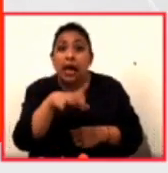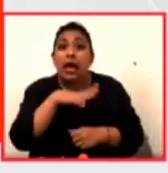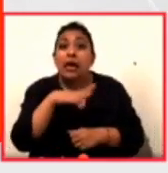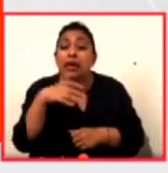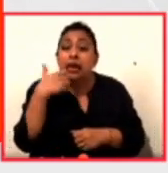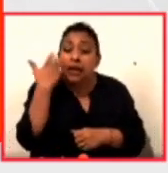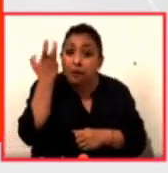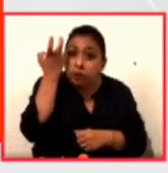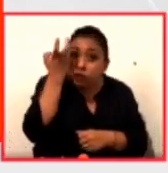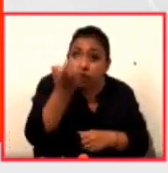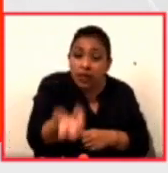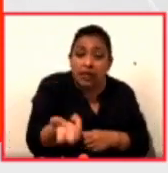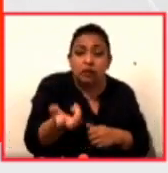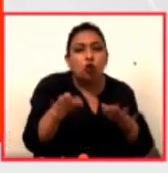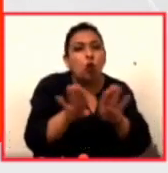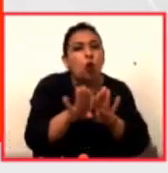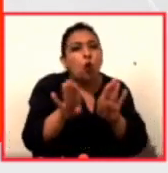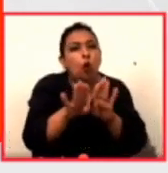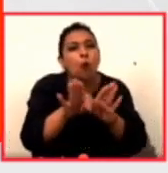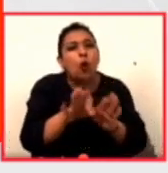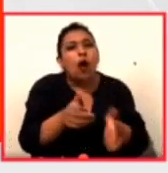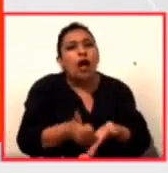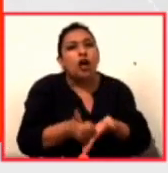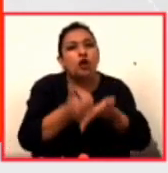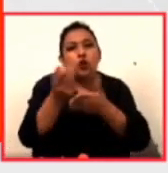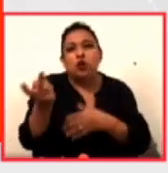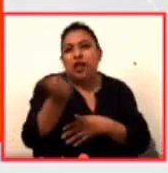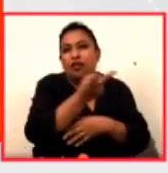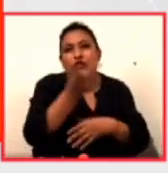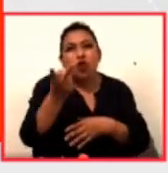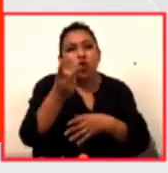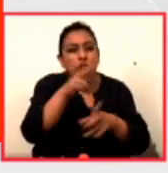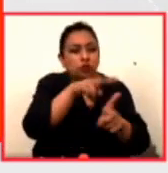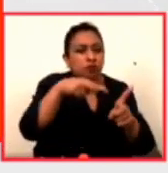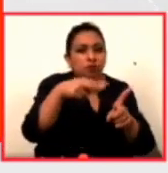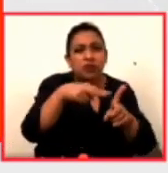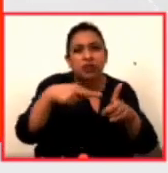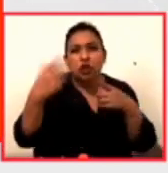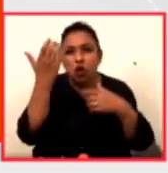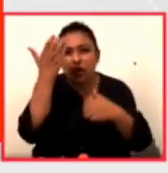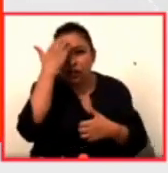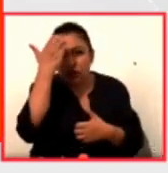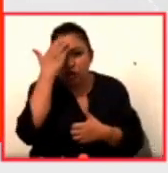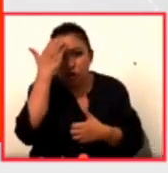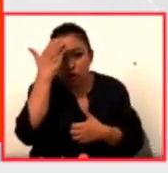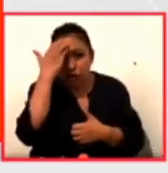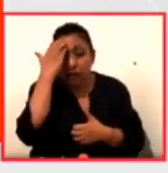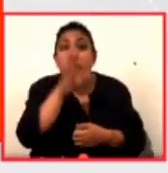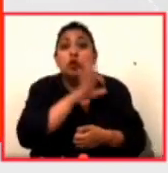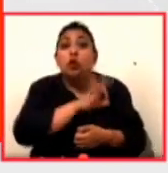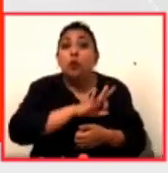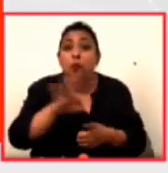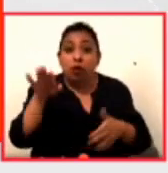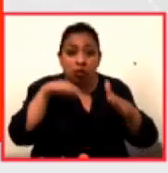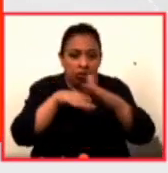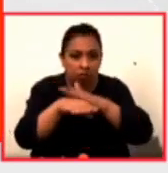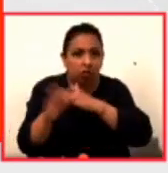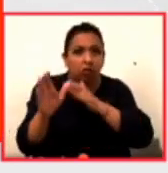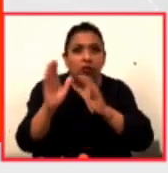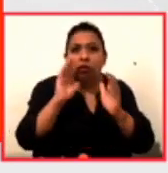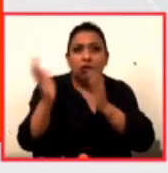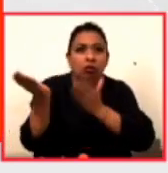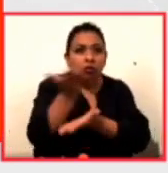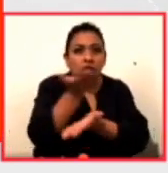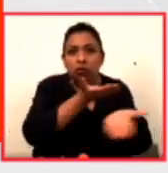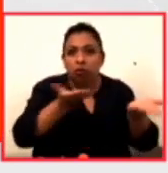justamente a través de estos dos universos del conocimiento puedan entrar en comunicación, en